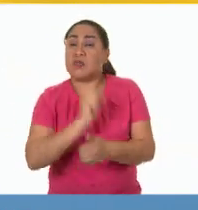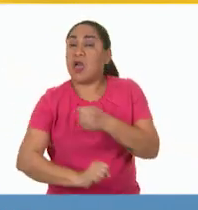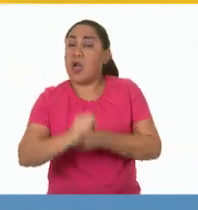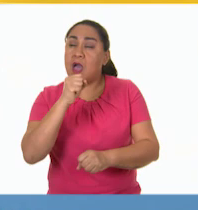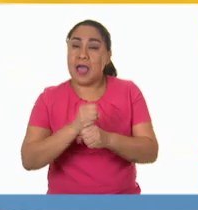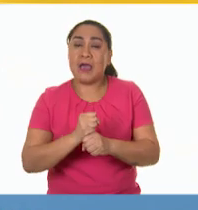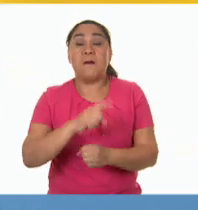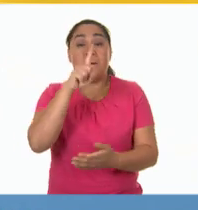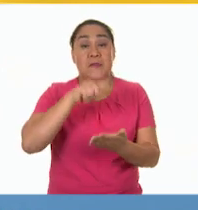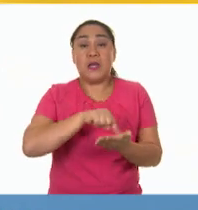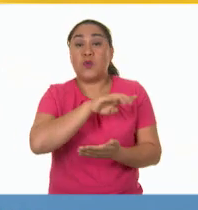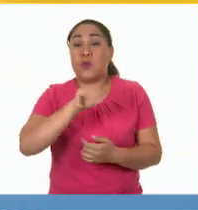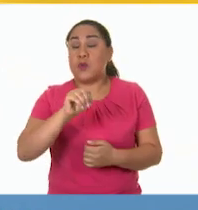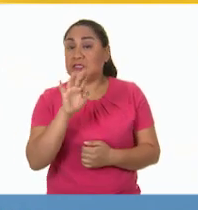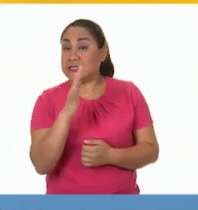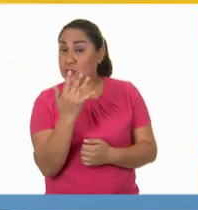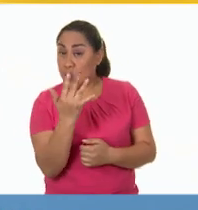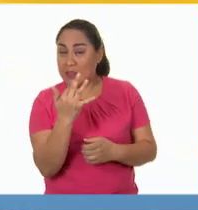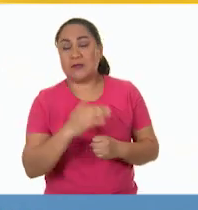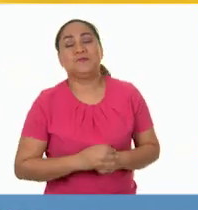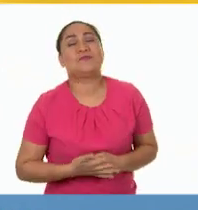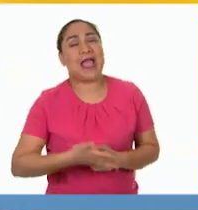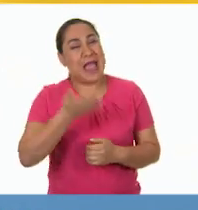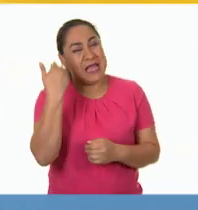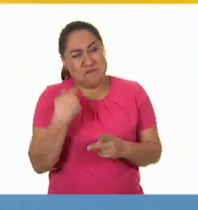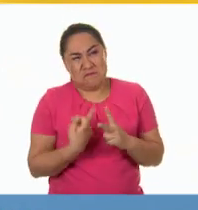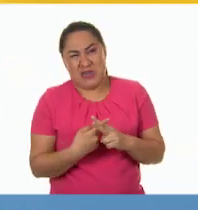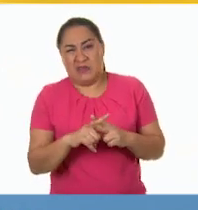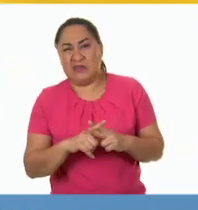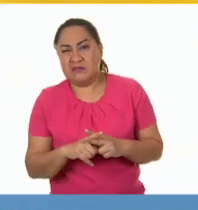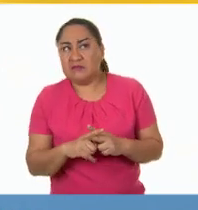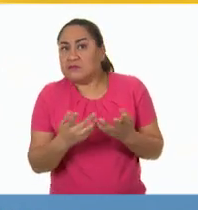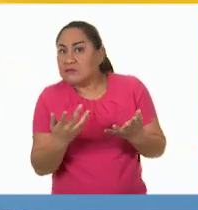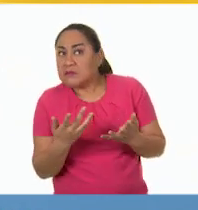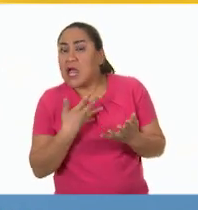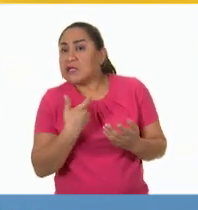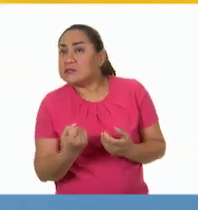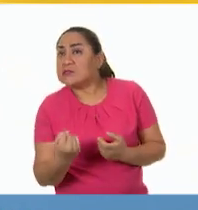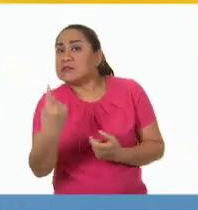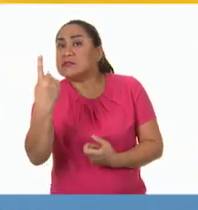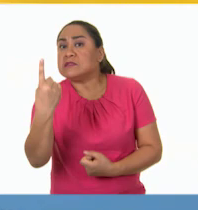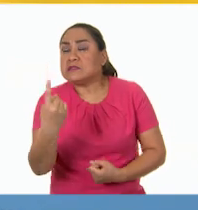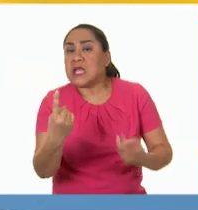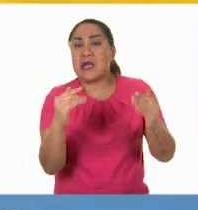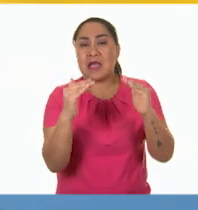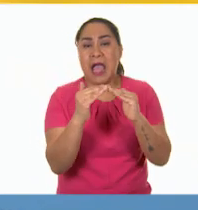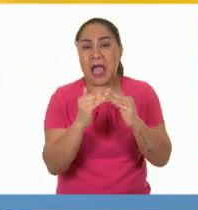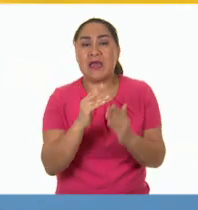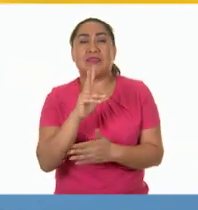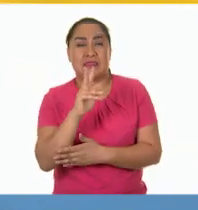en 1950. Y aunque al principio eran raras las casas que contaban con un televisor, poco a poco se fueron